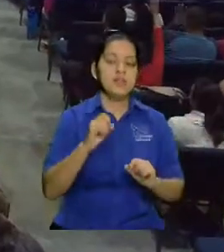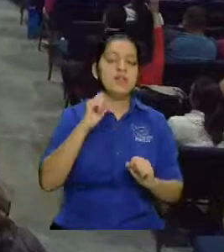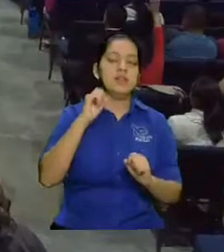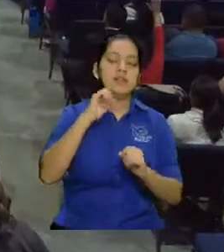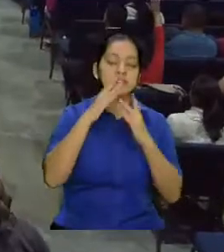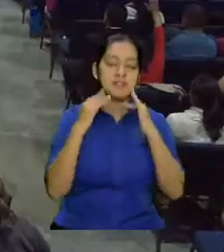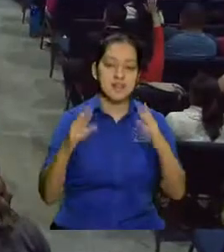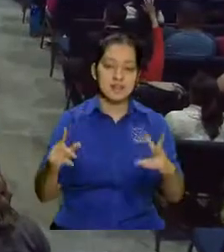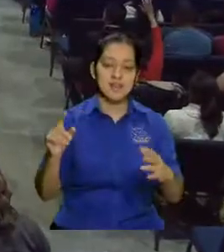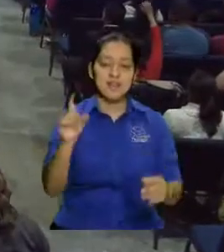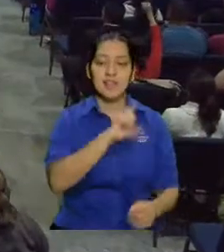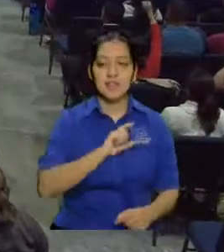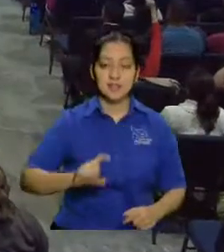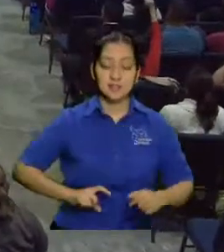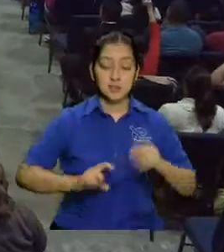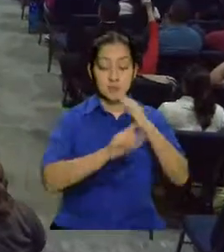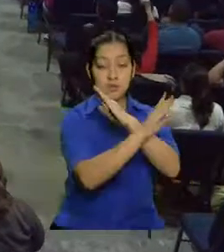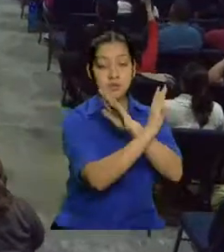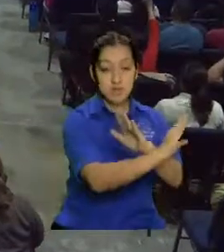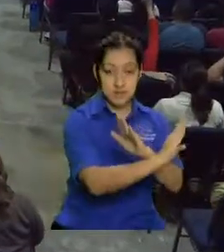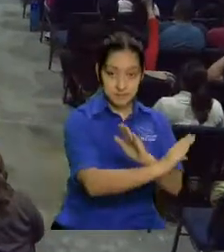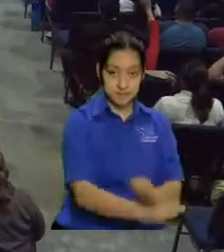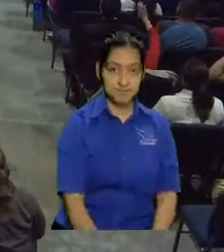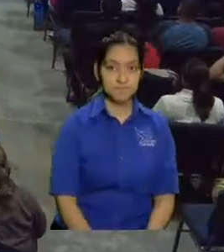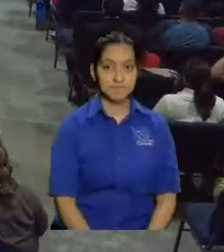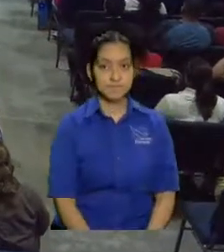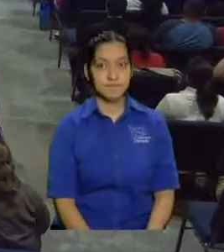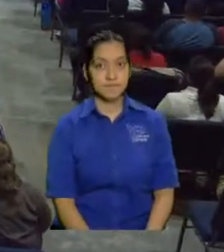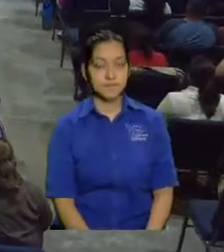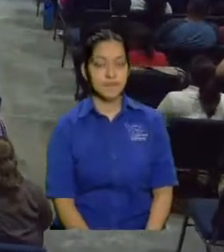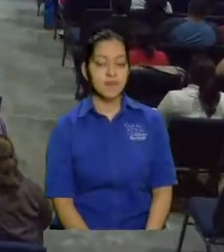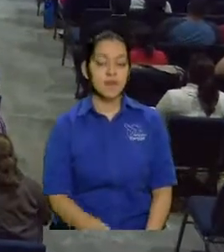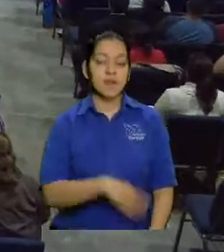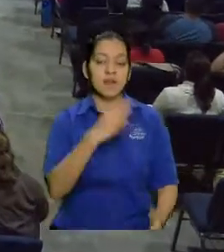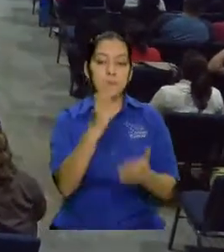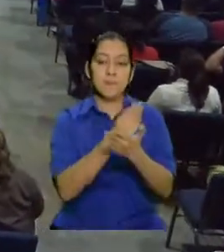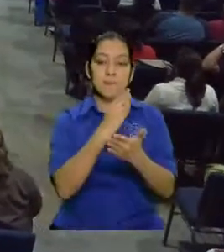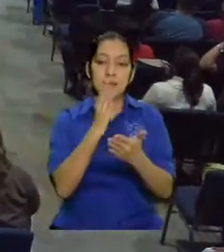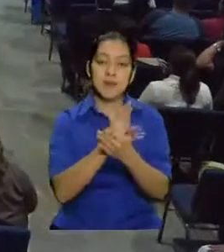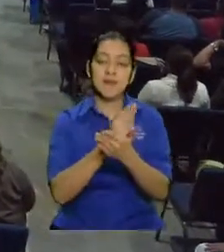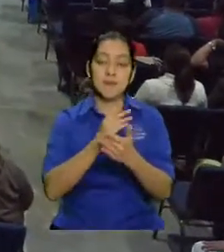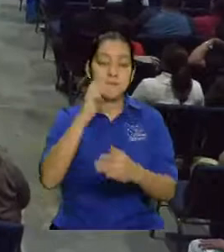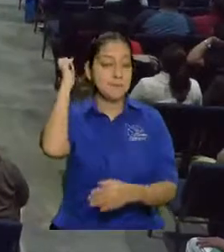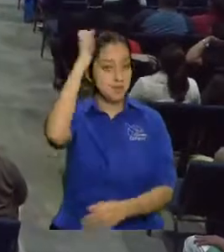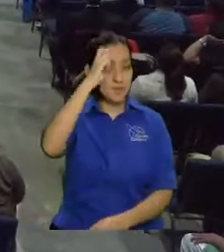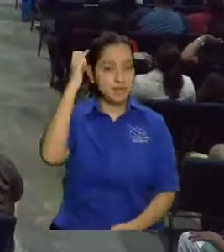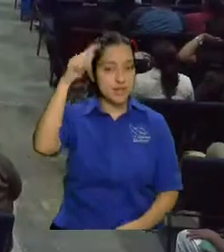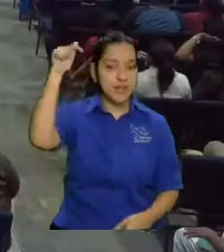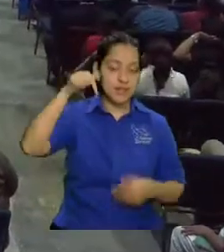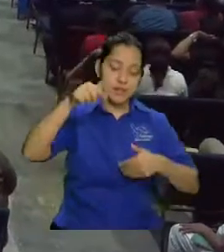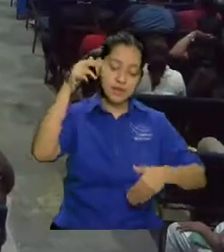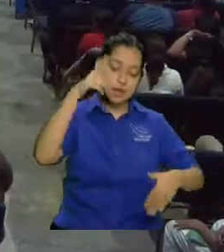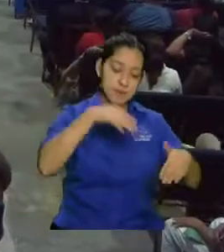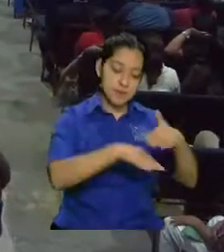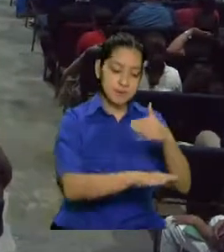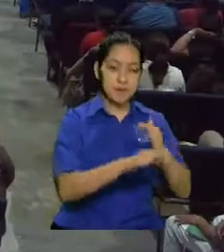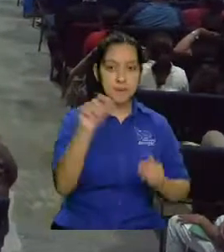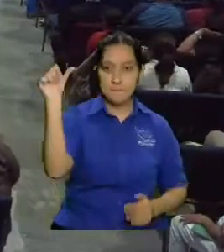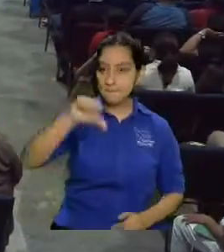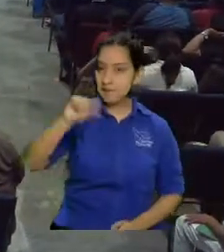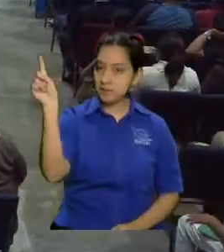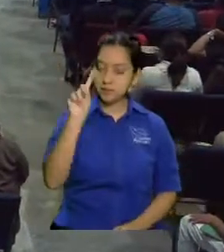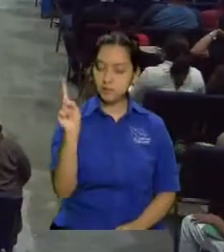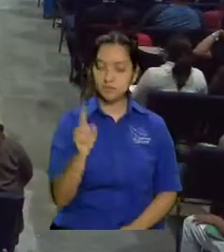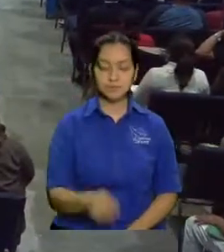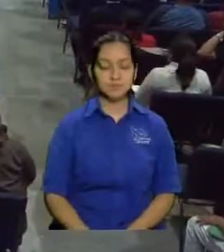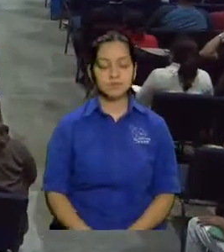Santo y por la palabra de Dios por la palabra profética en el nombre de Jesús aquí no entrará mal en el nombre de Jesús yo